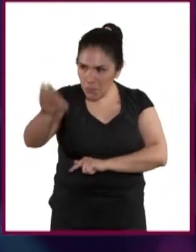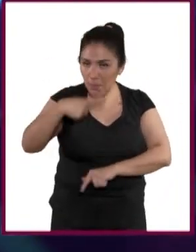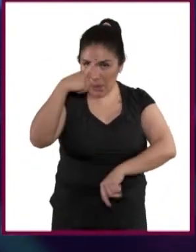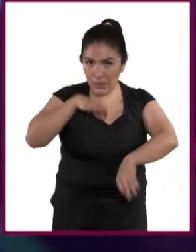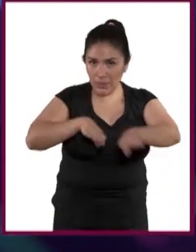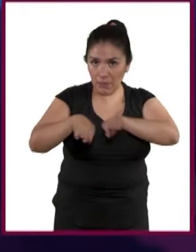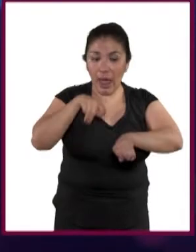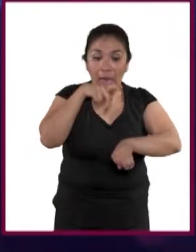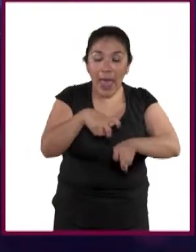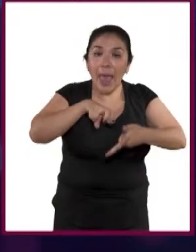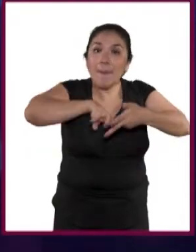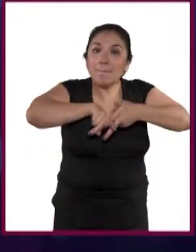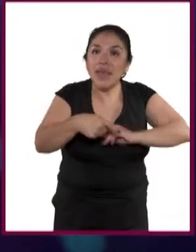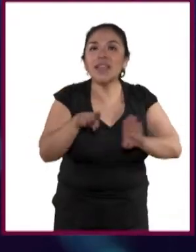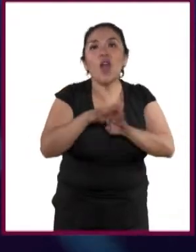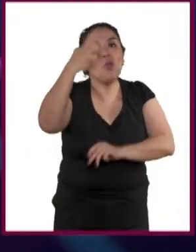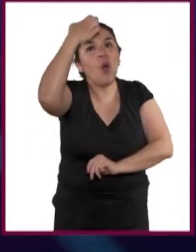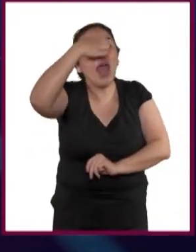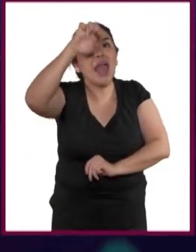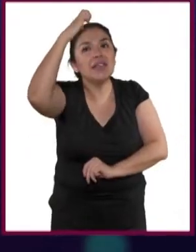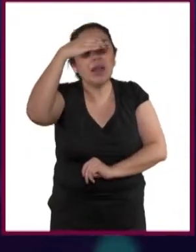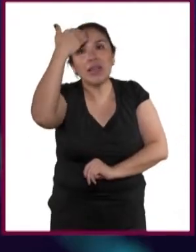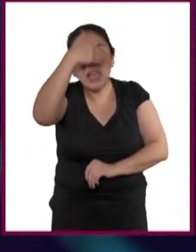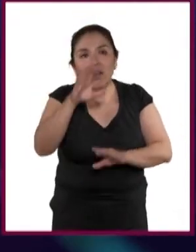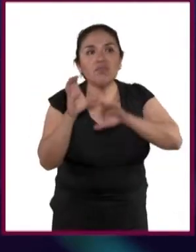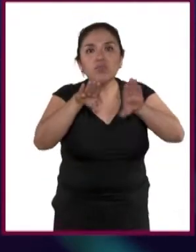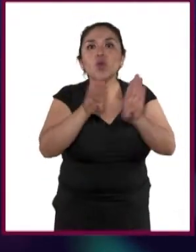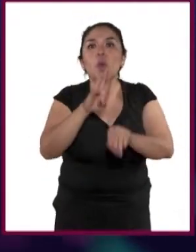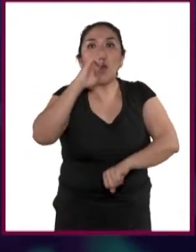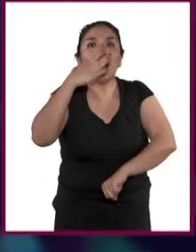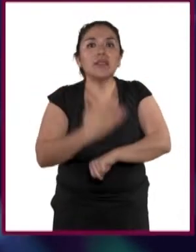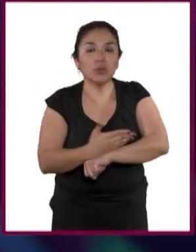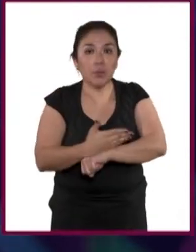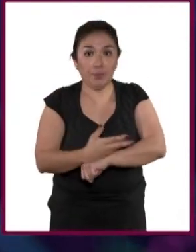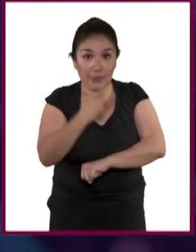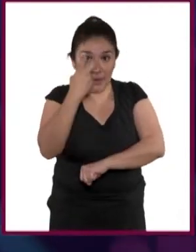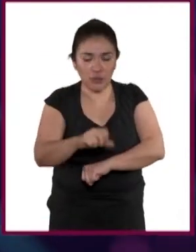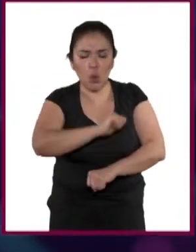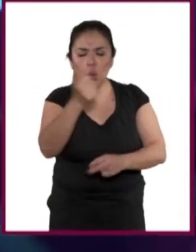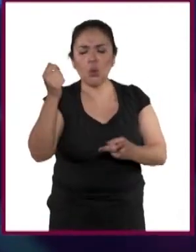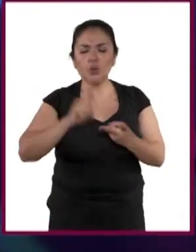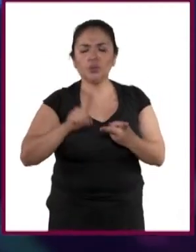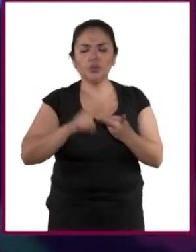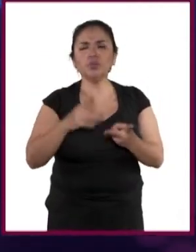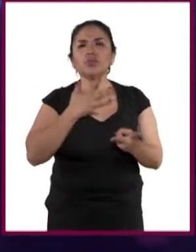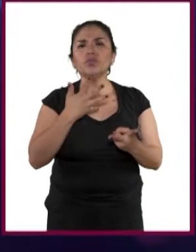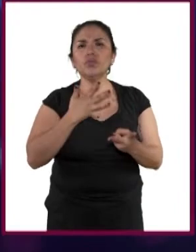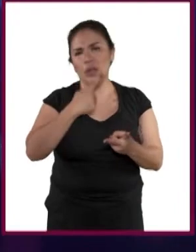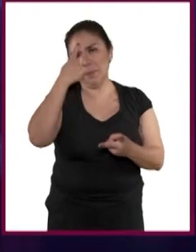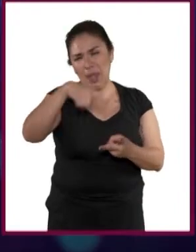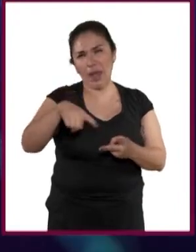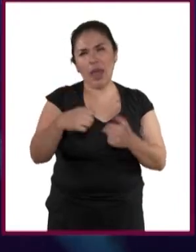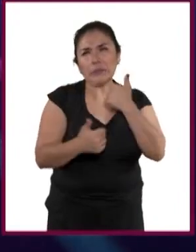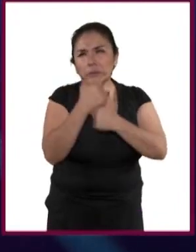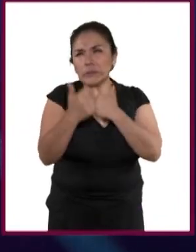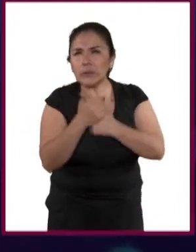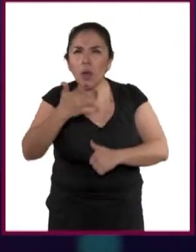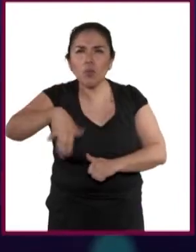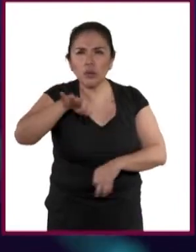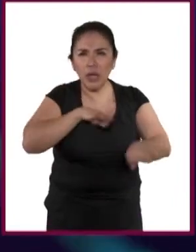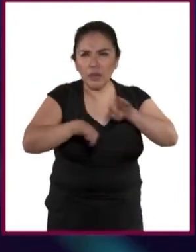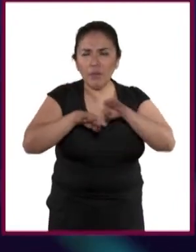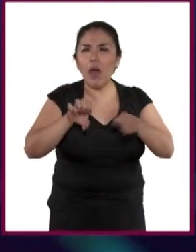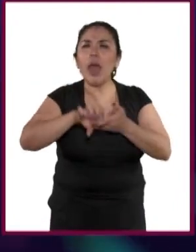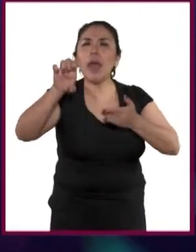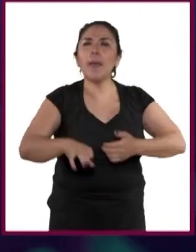incorporen para que comiencen a aprender las habilidades mínimas. Hay otras opciones para la búsqueda de empleo.